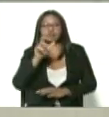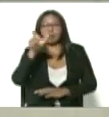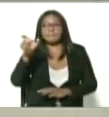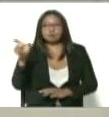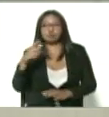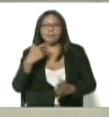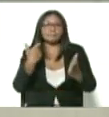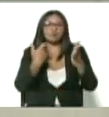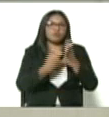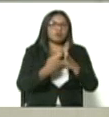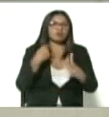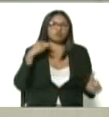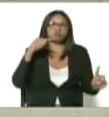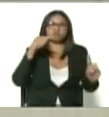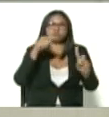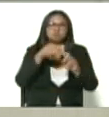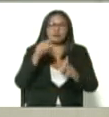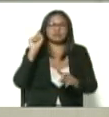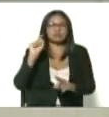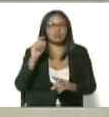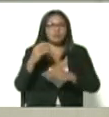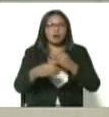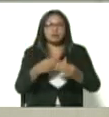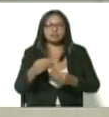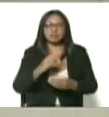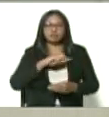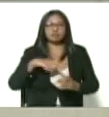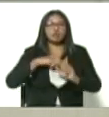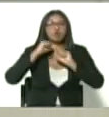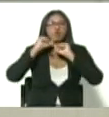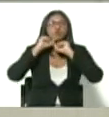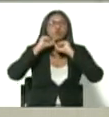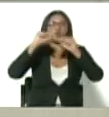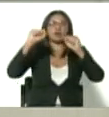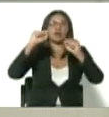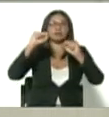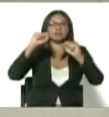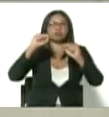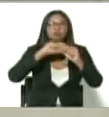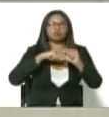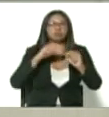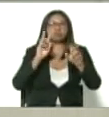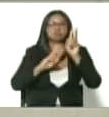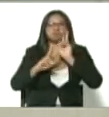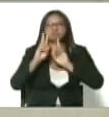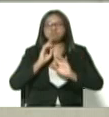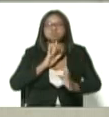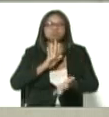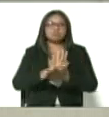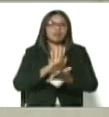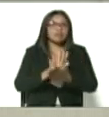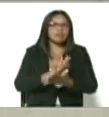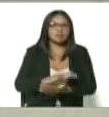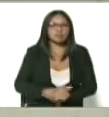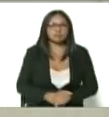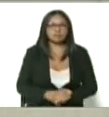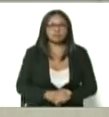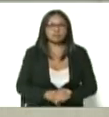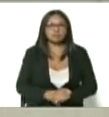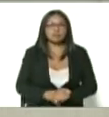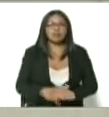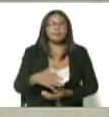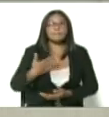que es la meta de vacunación que tenemos para lograr una posible inmunidad de rebaño y darle la